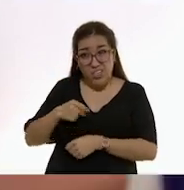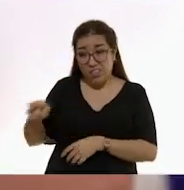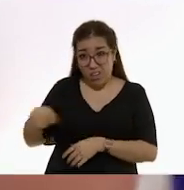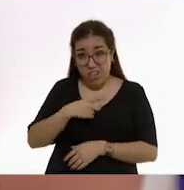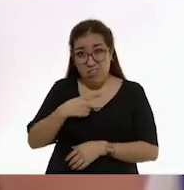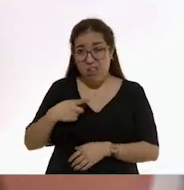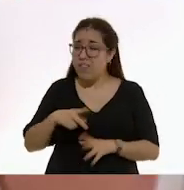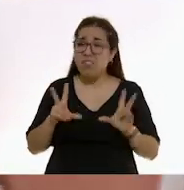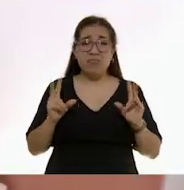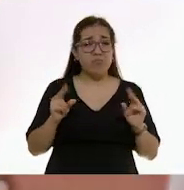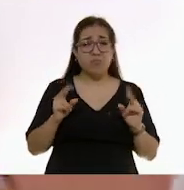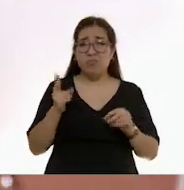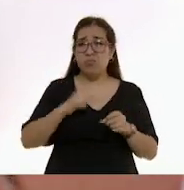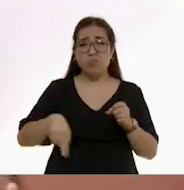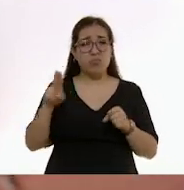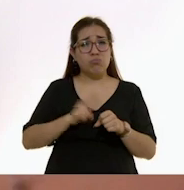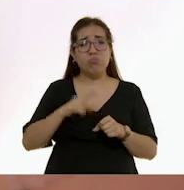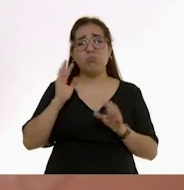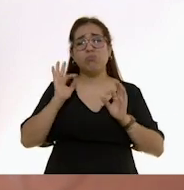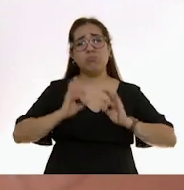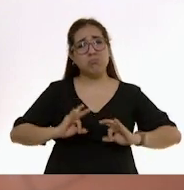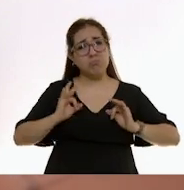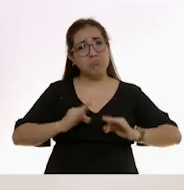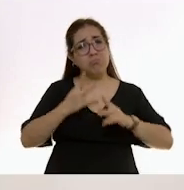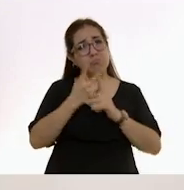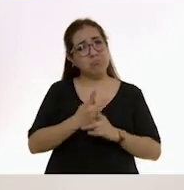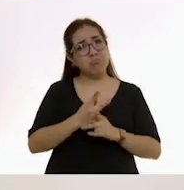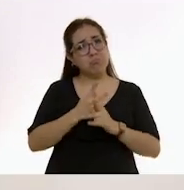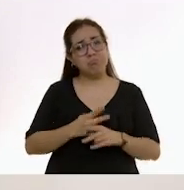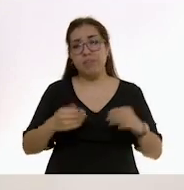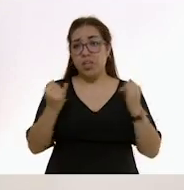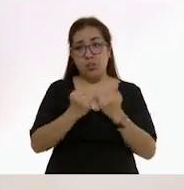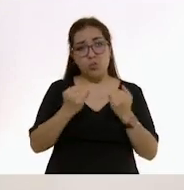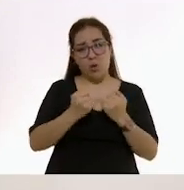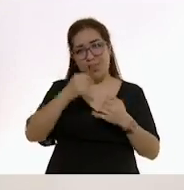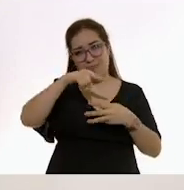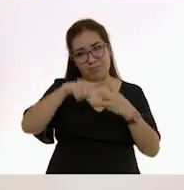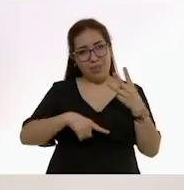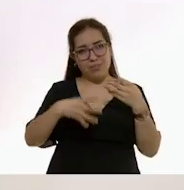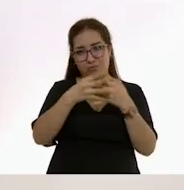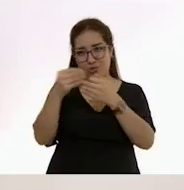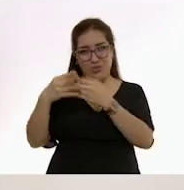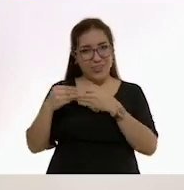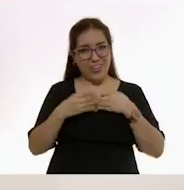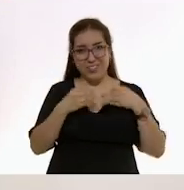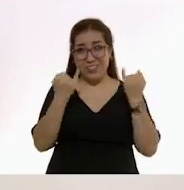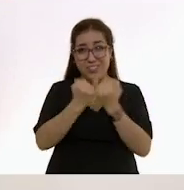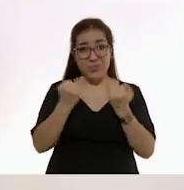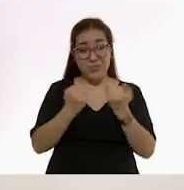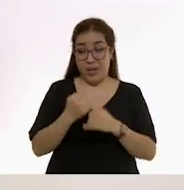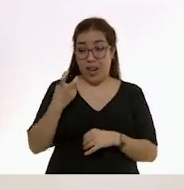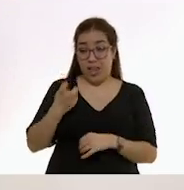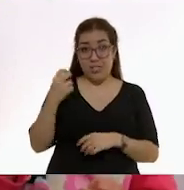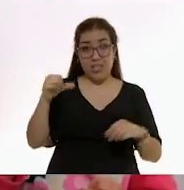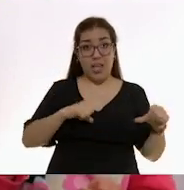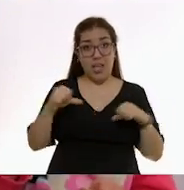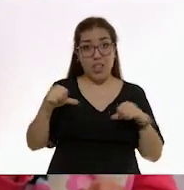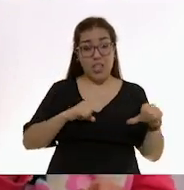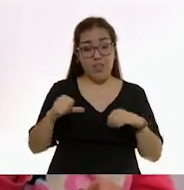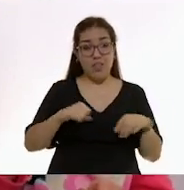hacerlo. Haz el mismo experimento de degustación con el resto de las frutas. Con esta actividad,